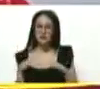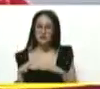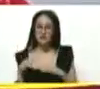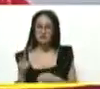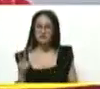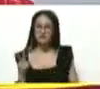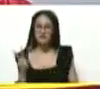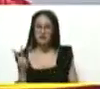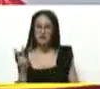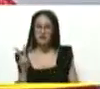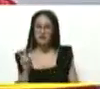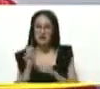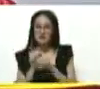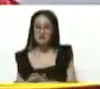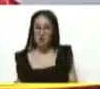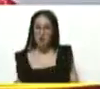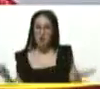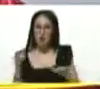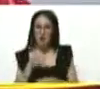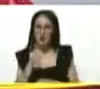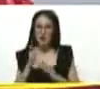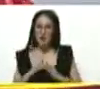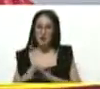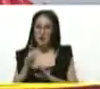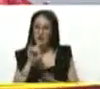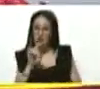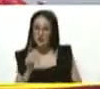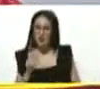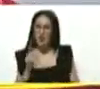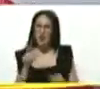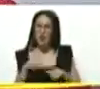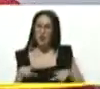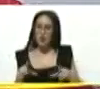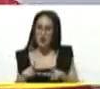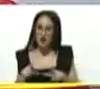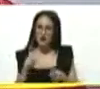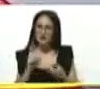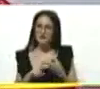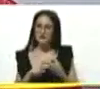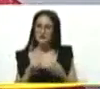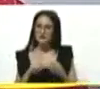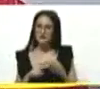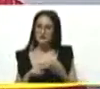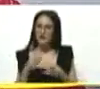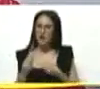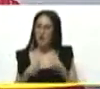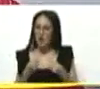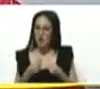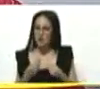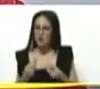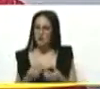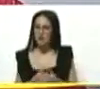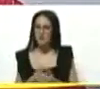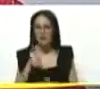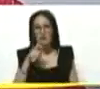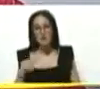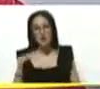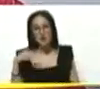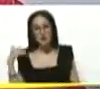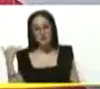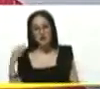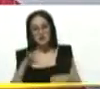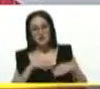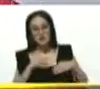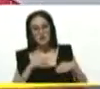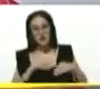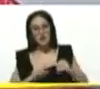viernes un despliegue en cada comunidad informando el lugar y todo lo que son las reglas de juego. Que el pueblo ha venido aceptando